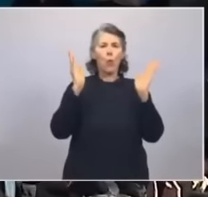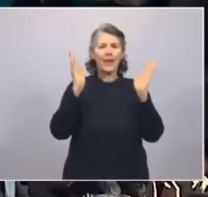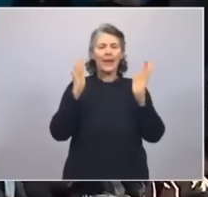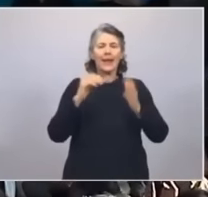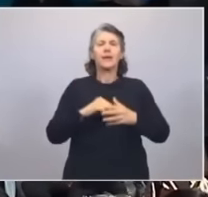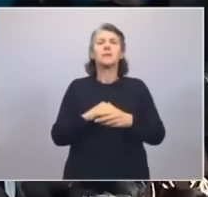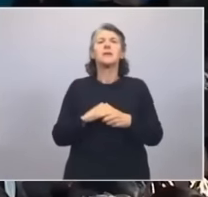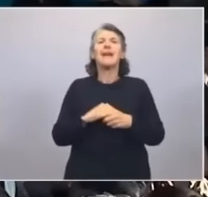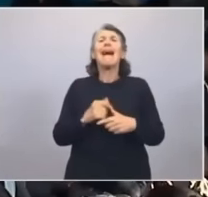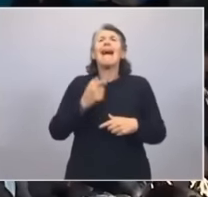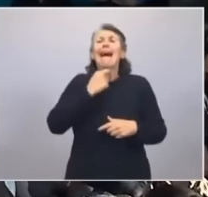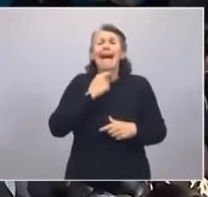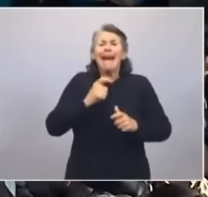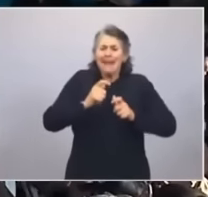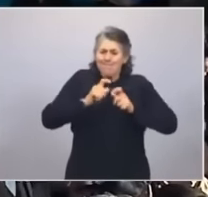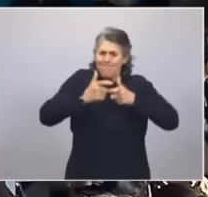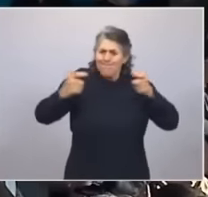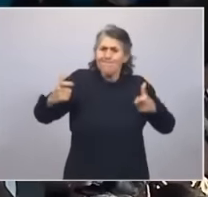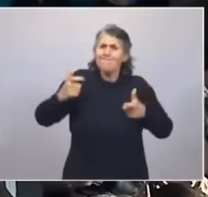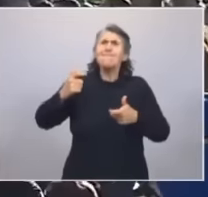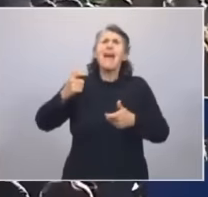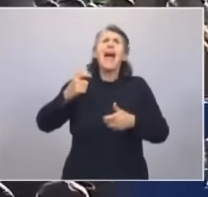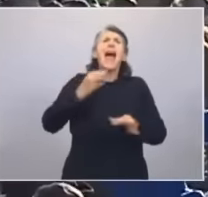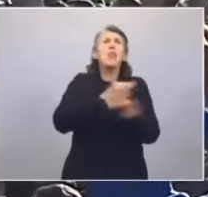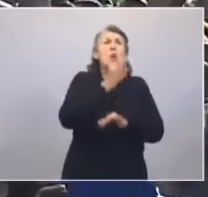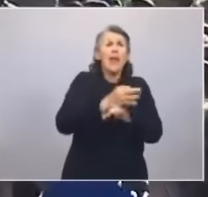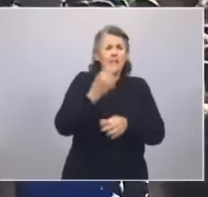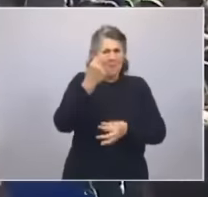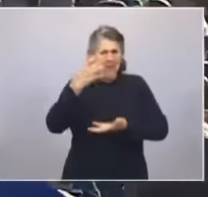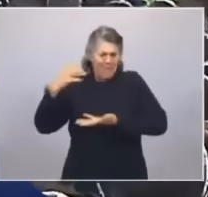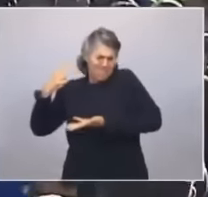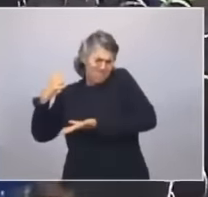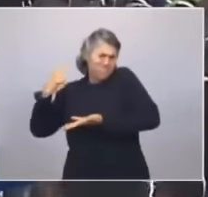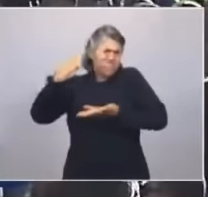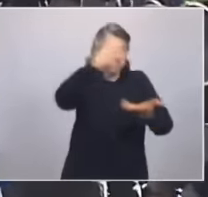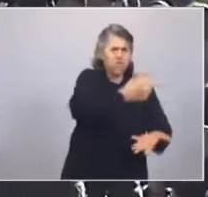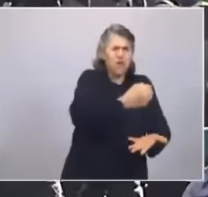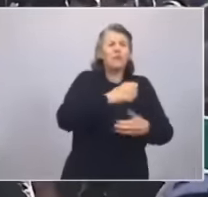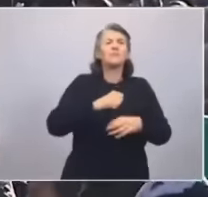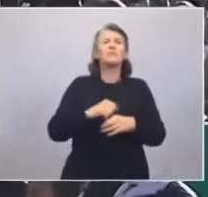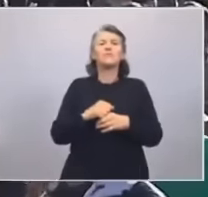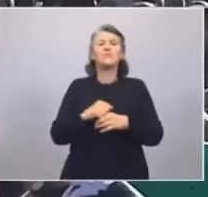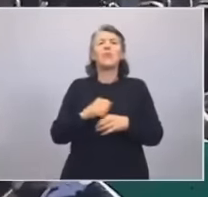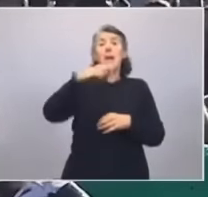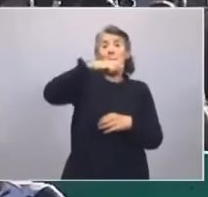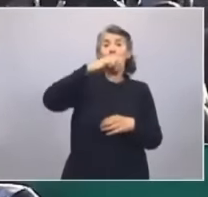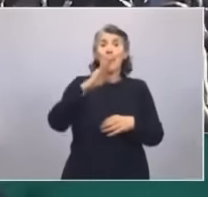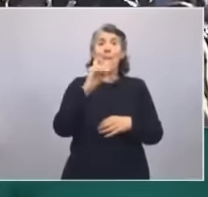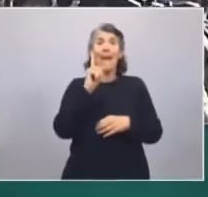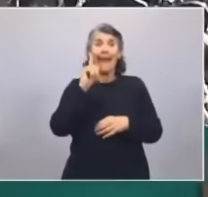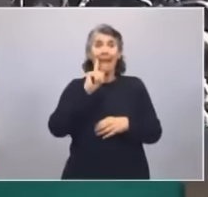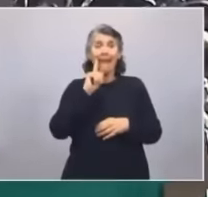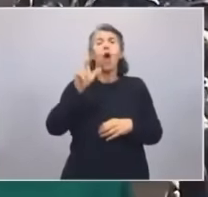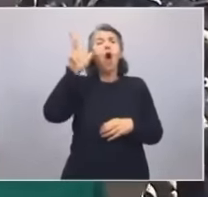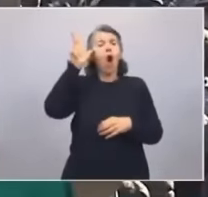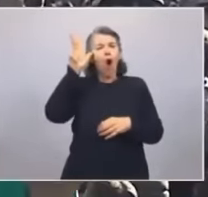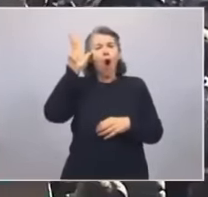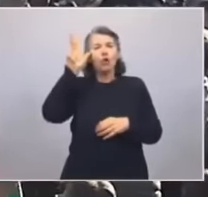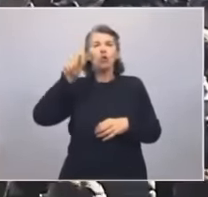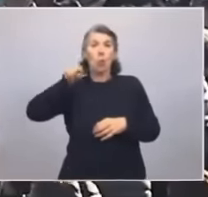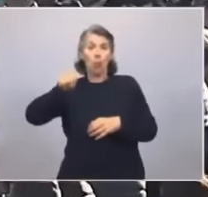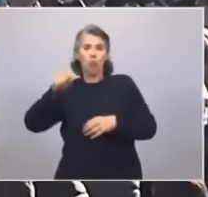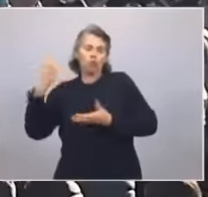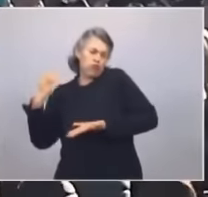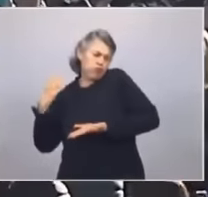queremos crecimiento de la inversión en educación, 8 puntos del producto, que queremos además